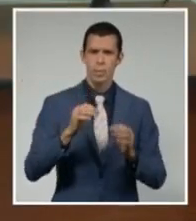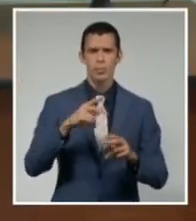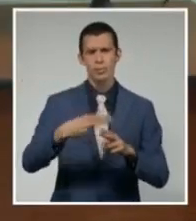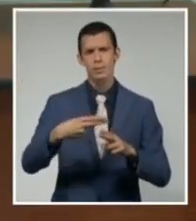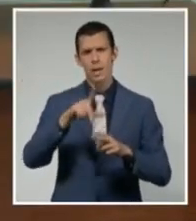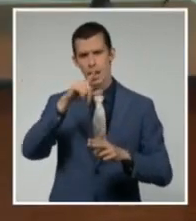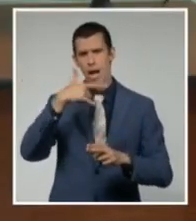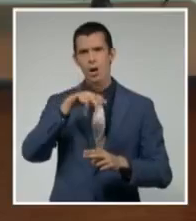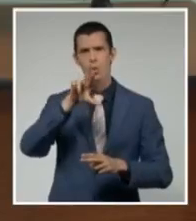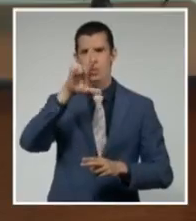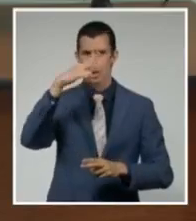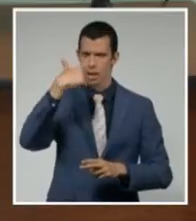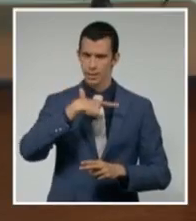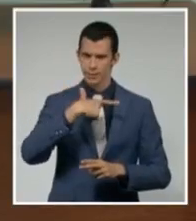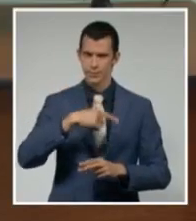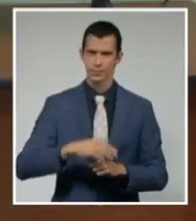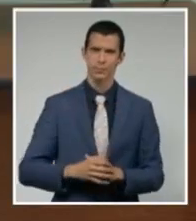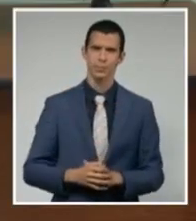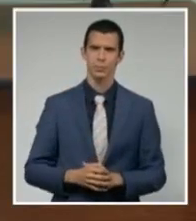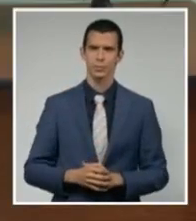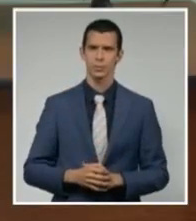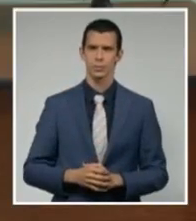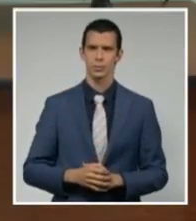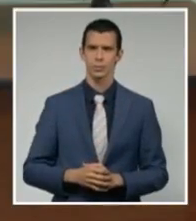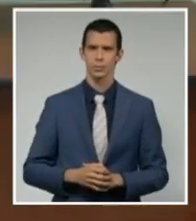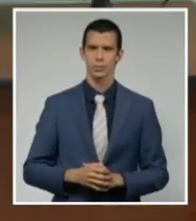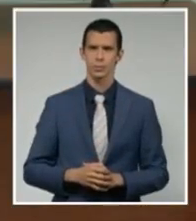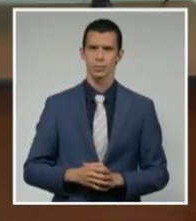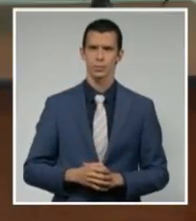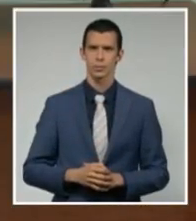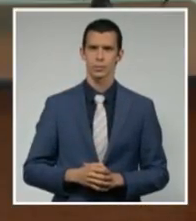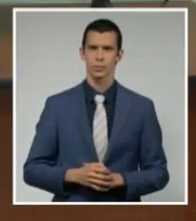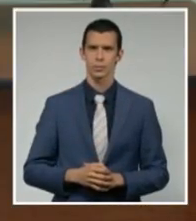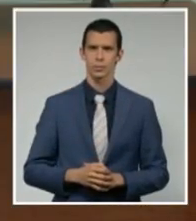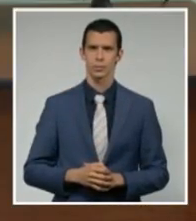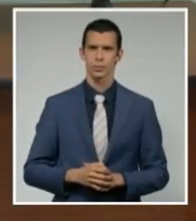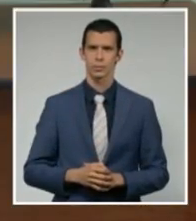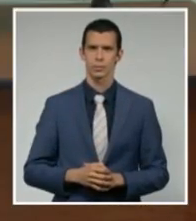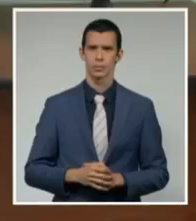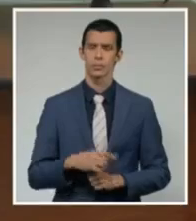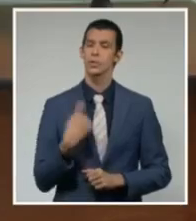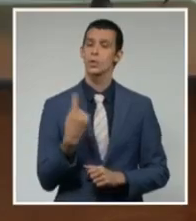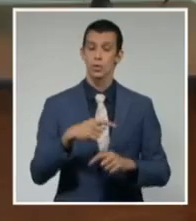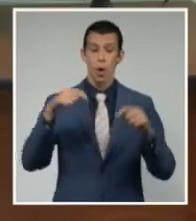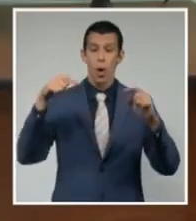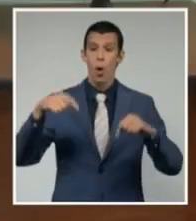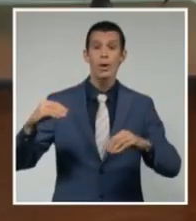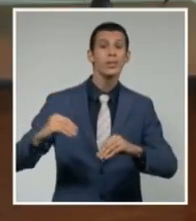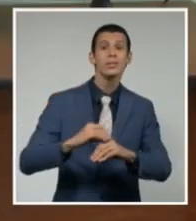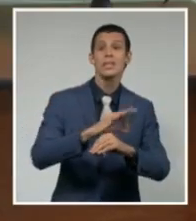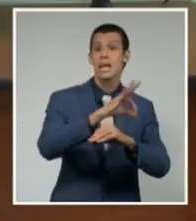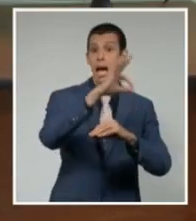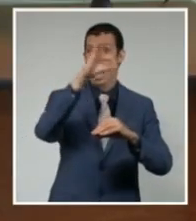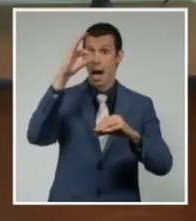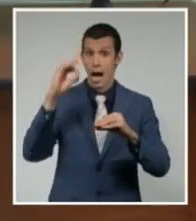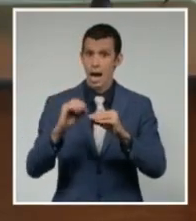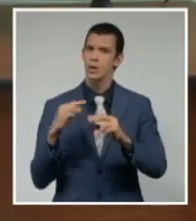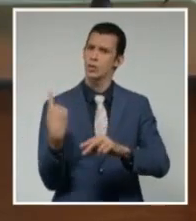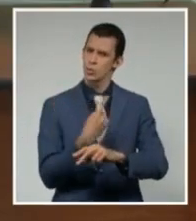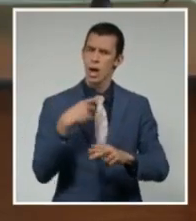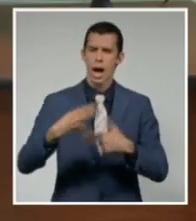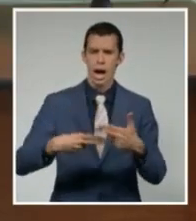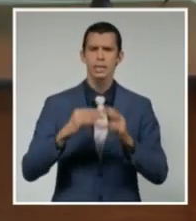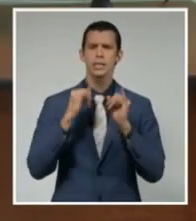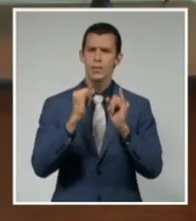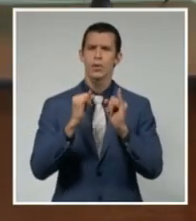Laura y vamos a seguir aquí en todos los espacios del servicio informativo de nuestra televisión para